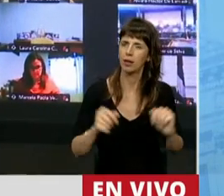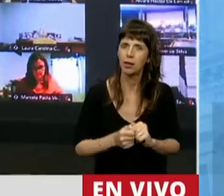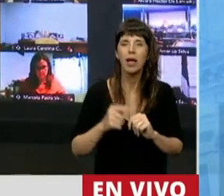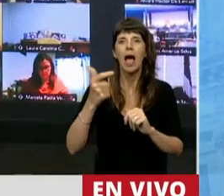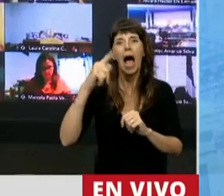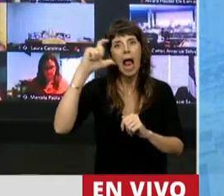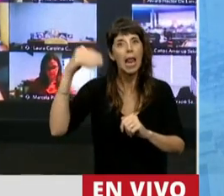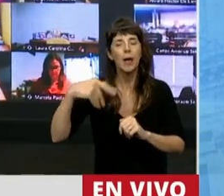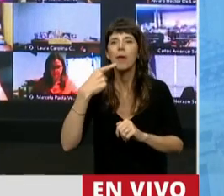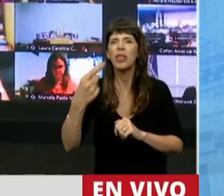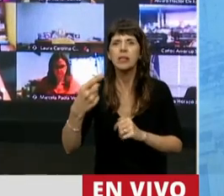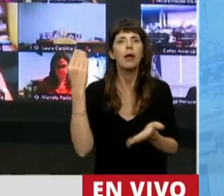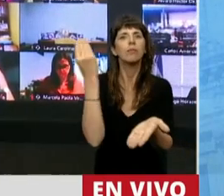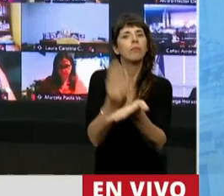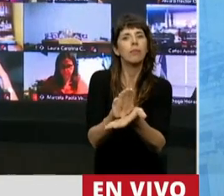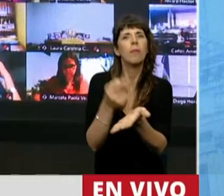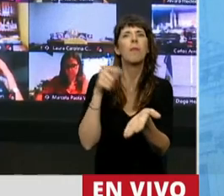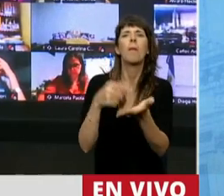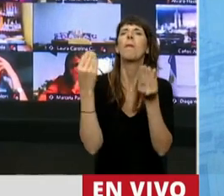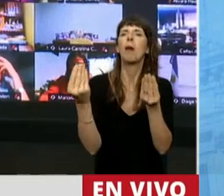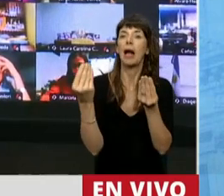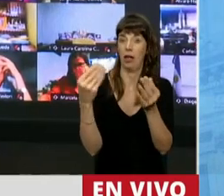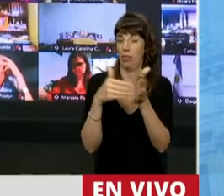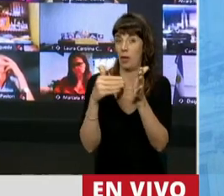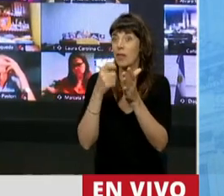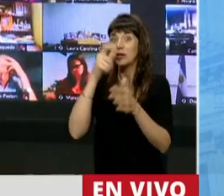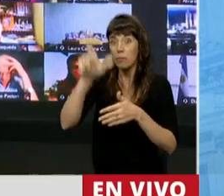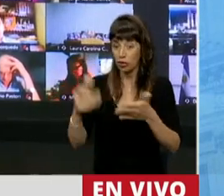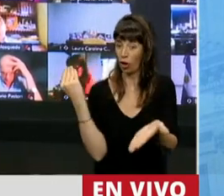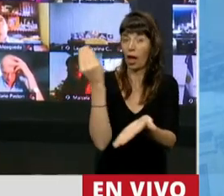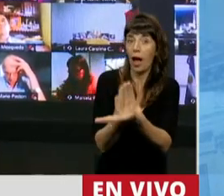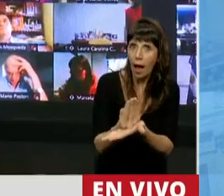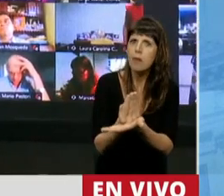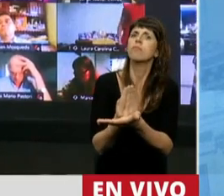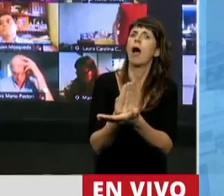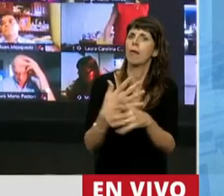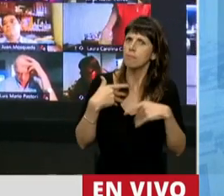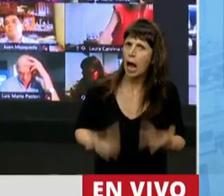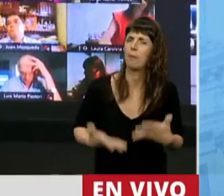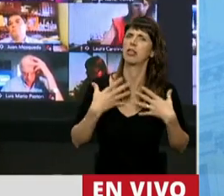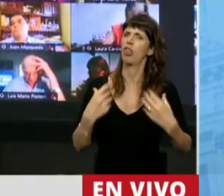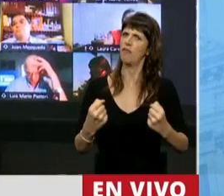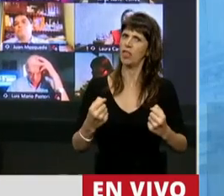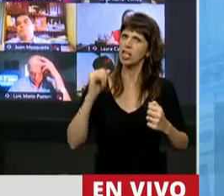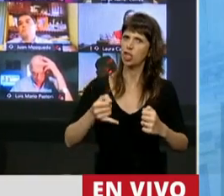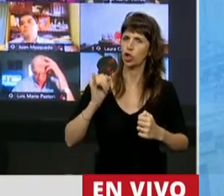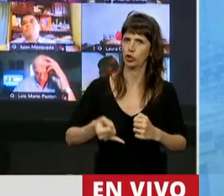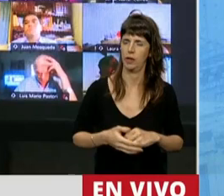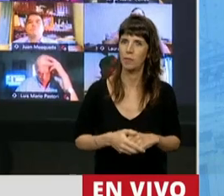cargos sirven en tanto y en cuanto quien los ocupa está dispuesto a defenderlo. Degrada la democracia